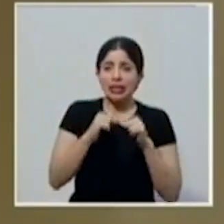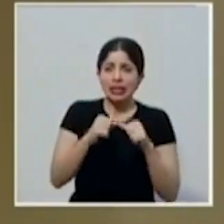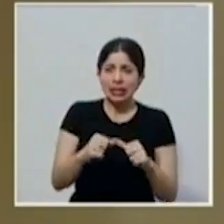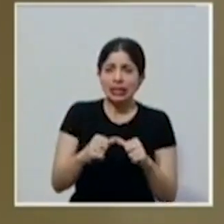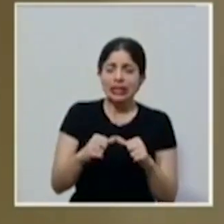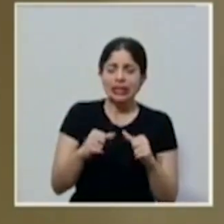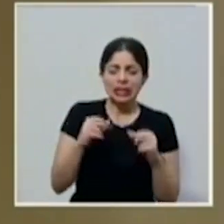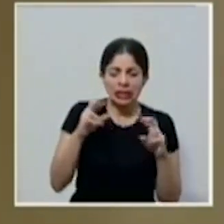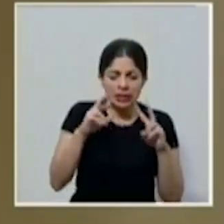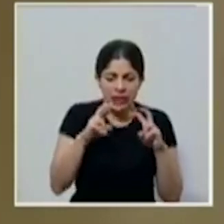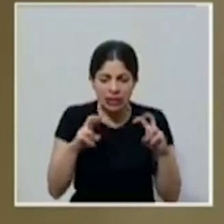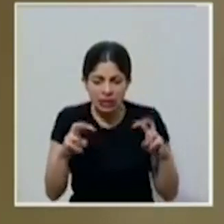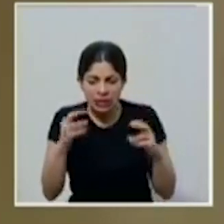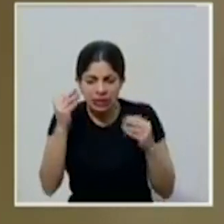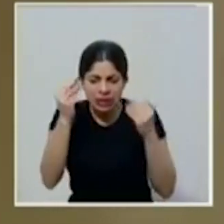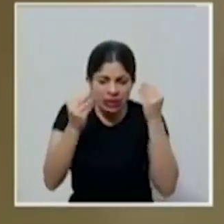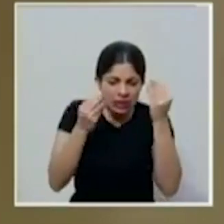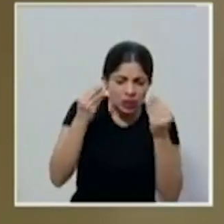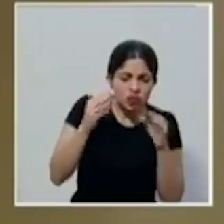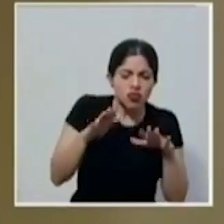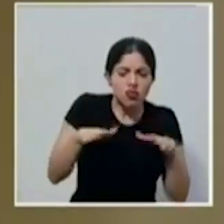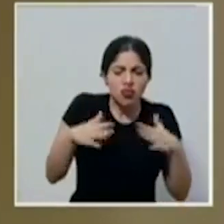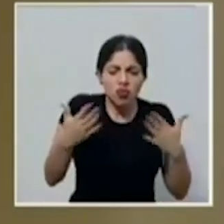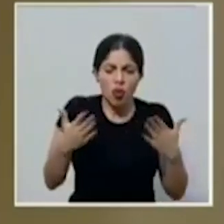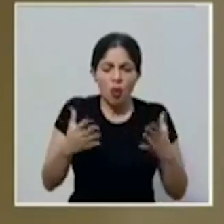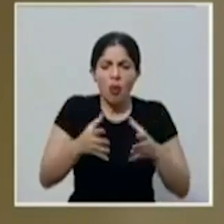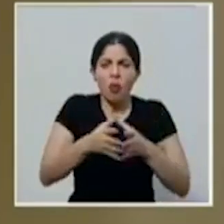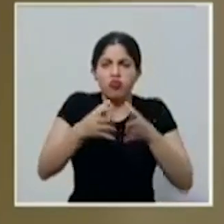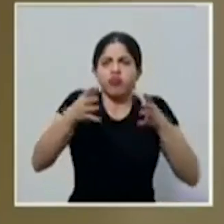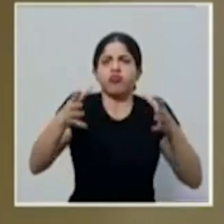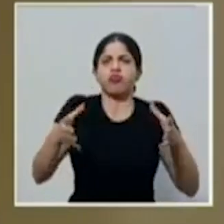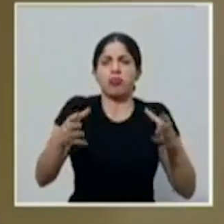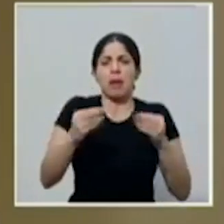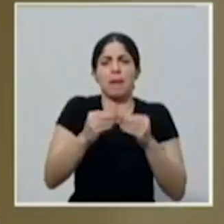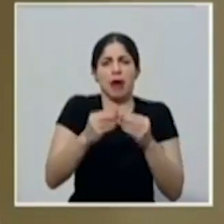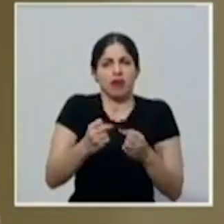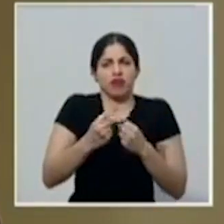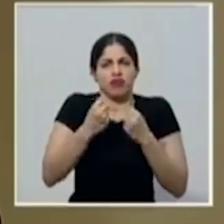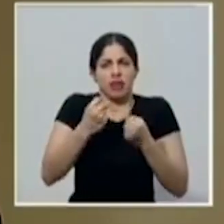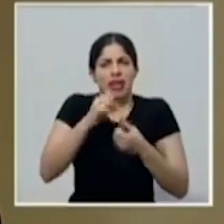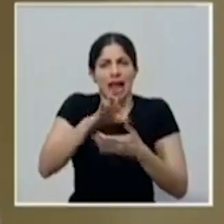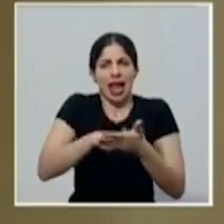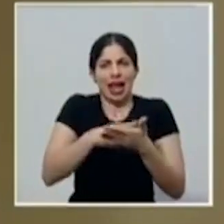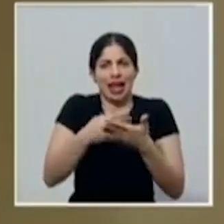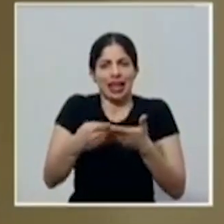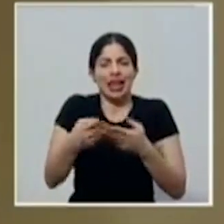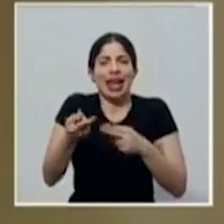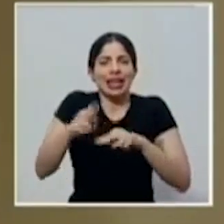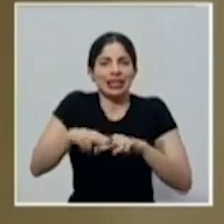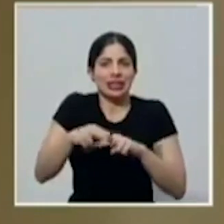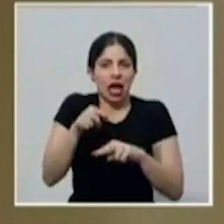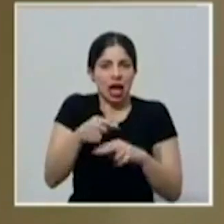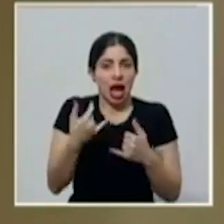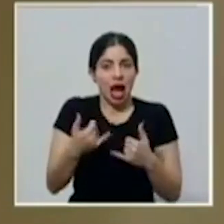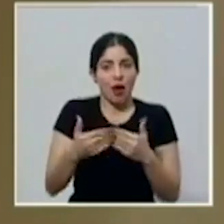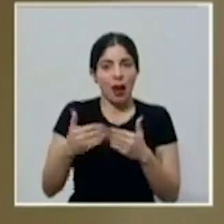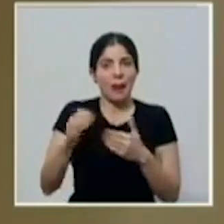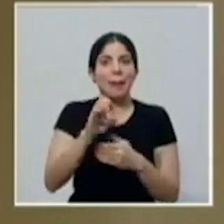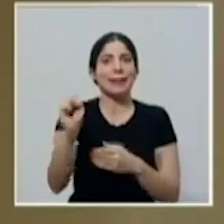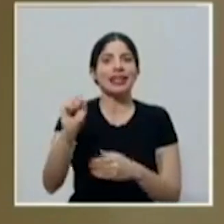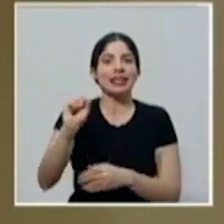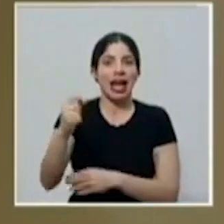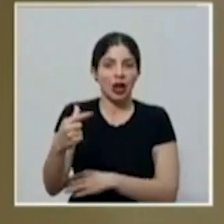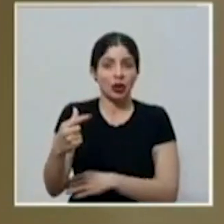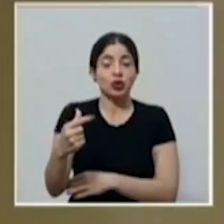posibilidades de ampliar y enriquecer esa agenda legislativa extraordinaria durante este mes de agosto,